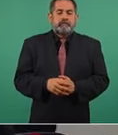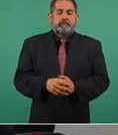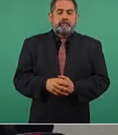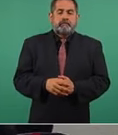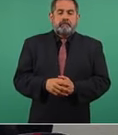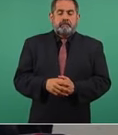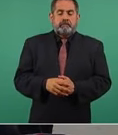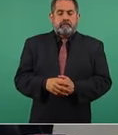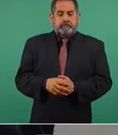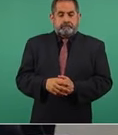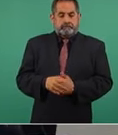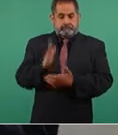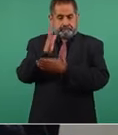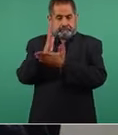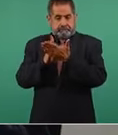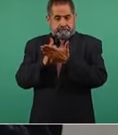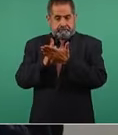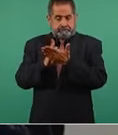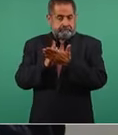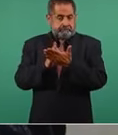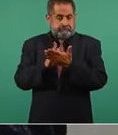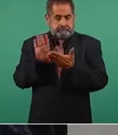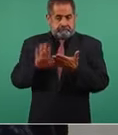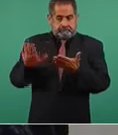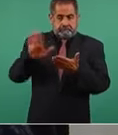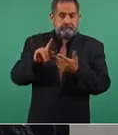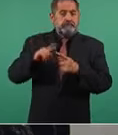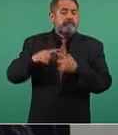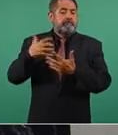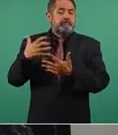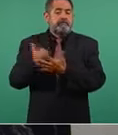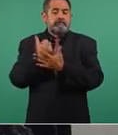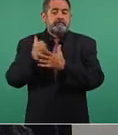Esta parte la ganan